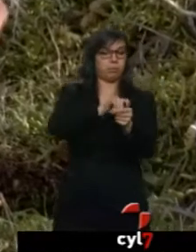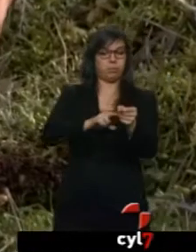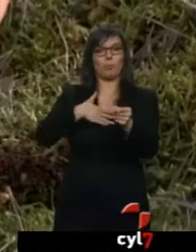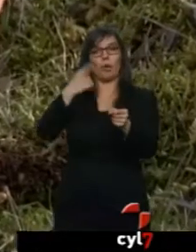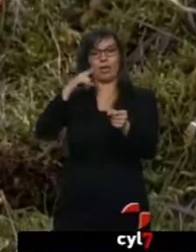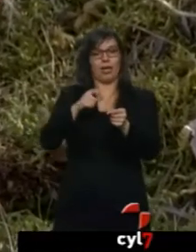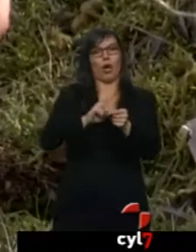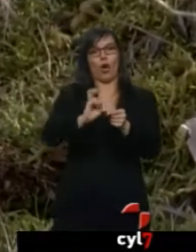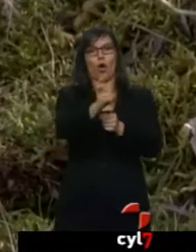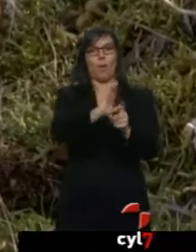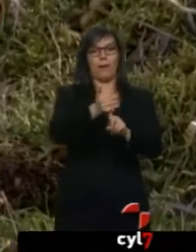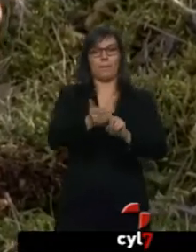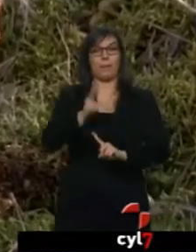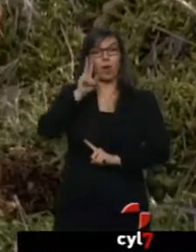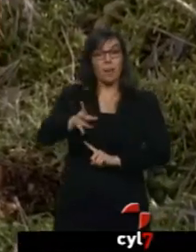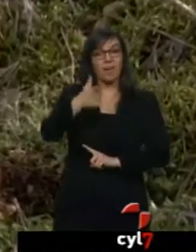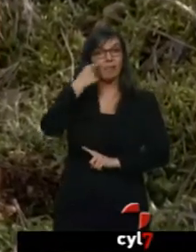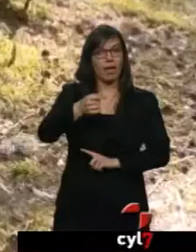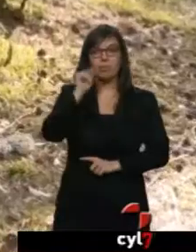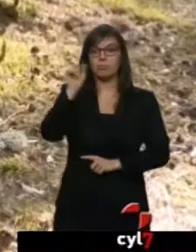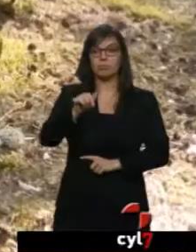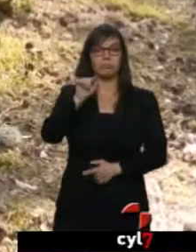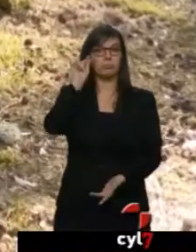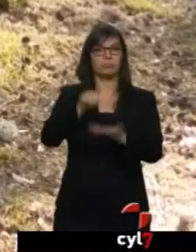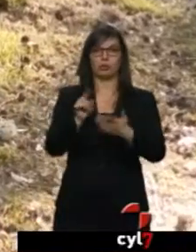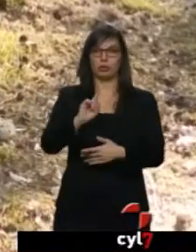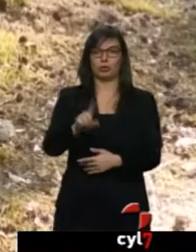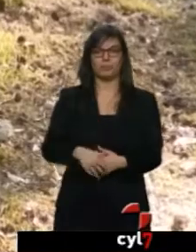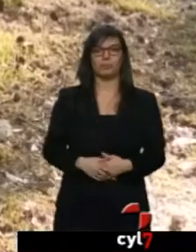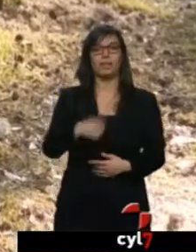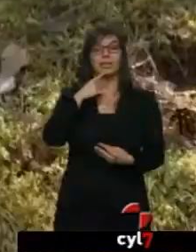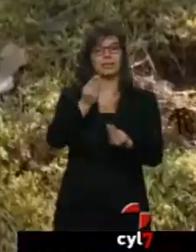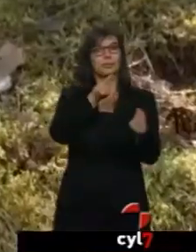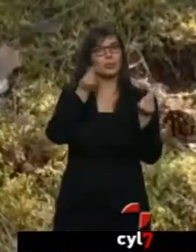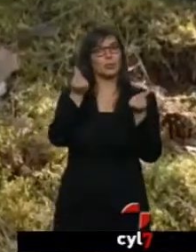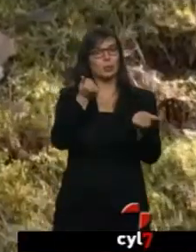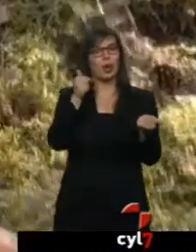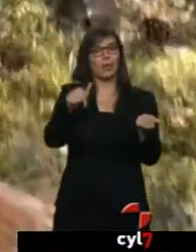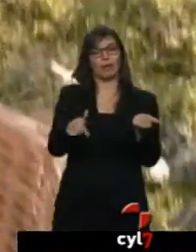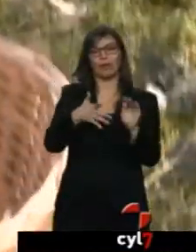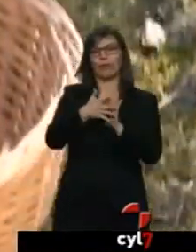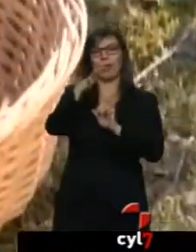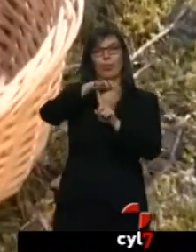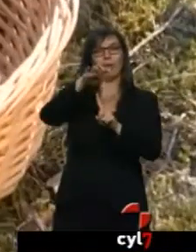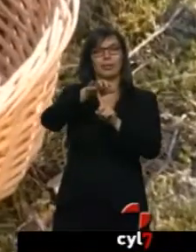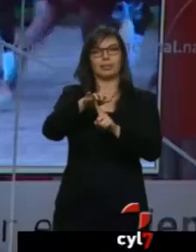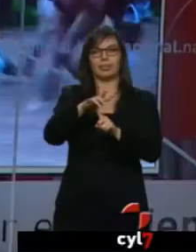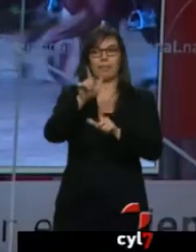Pero verlos es muy difícil, aparece enterrado. Su sabor muy suave al paladar hace de esta una de las setas más apreciadas.